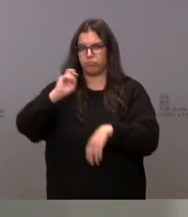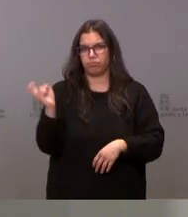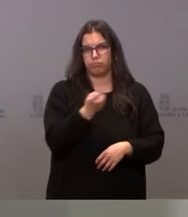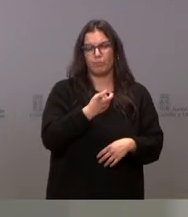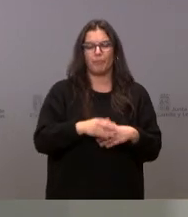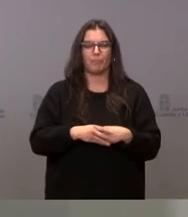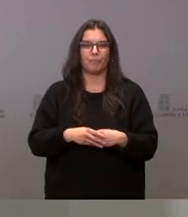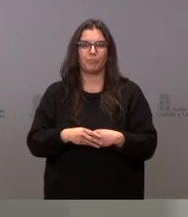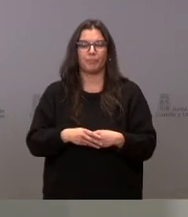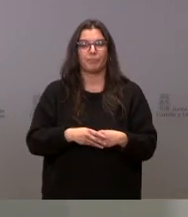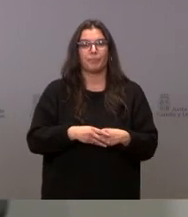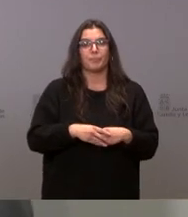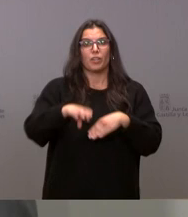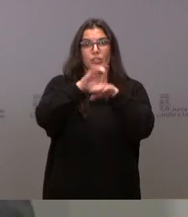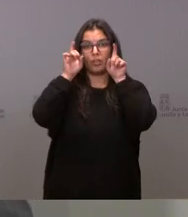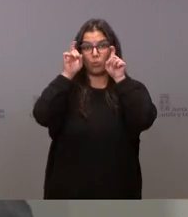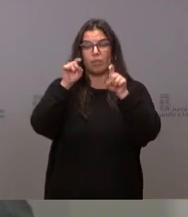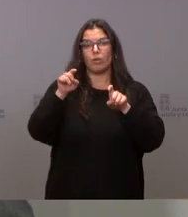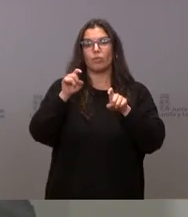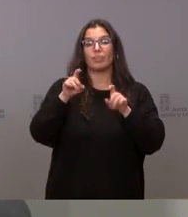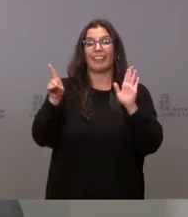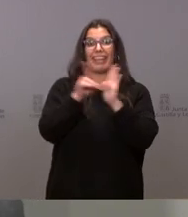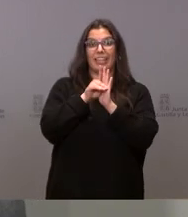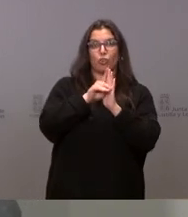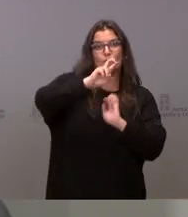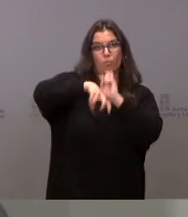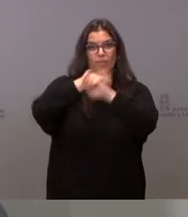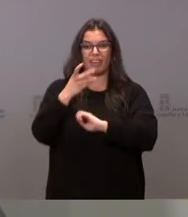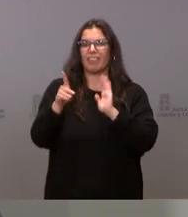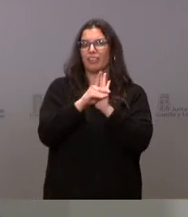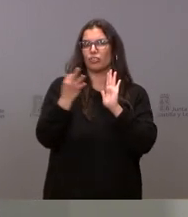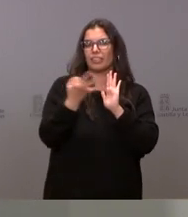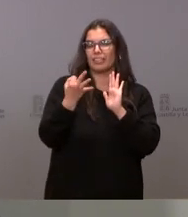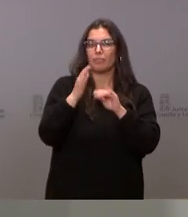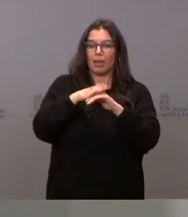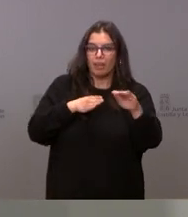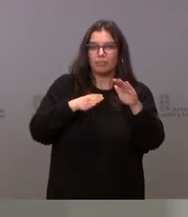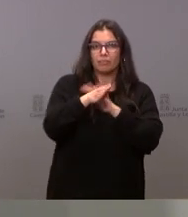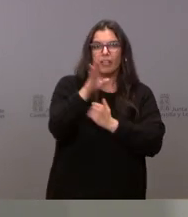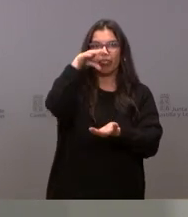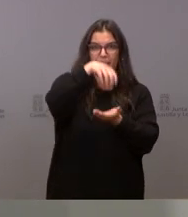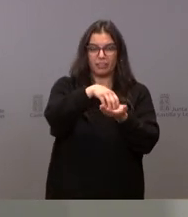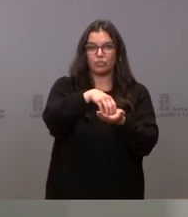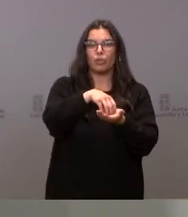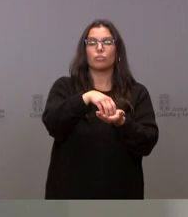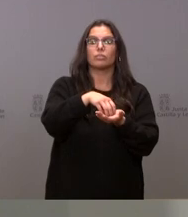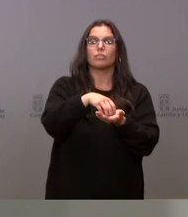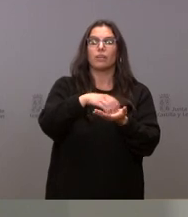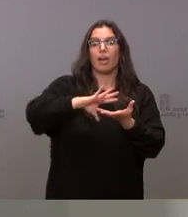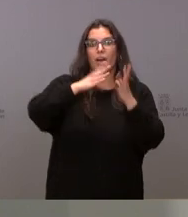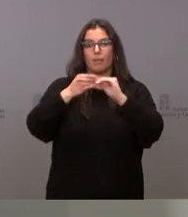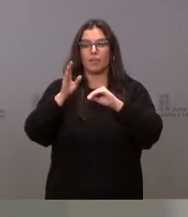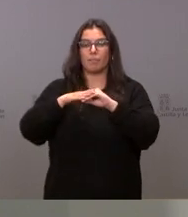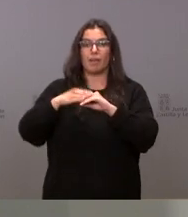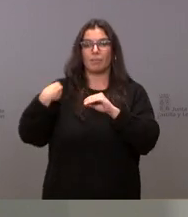La educación modifica el decreto que regula la admisión a los centros docentes para adecuarlo a